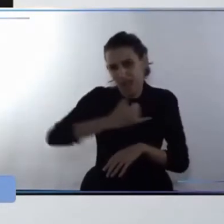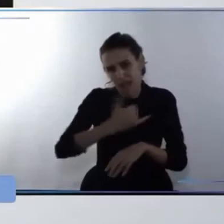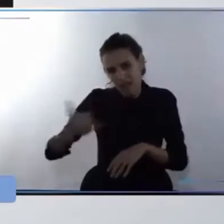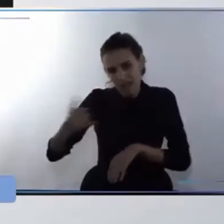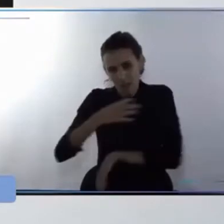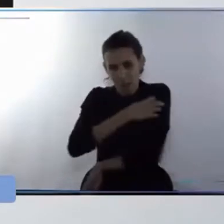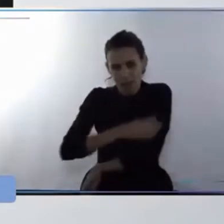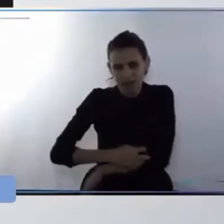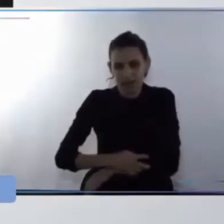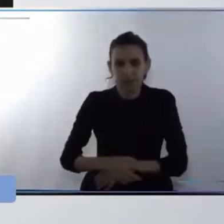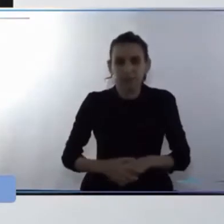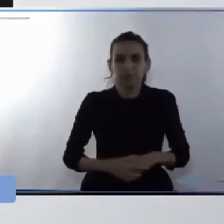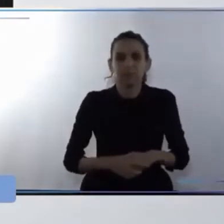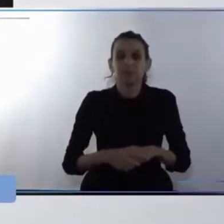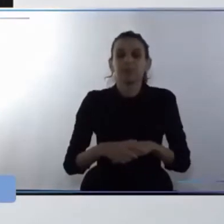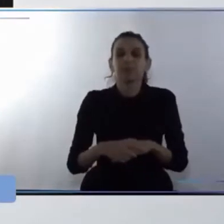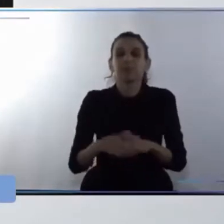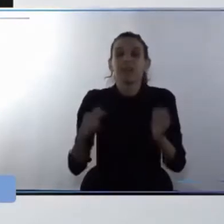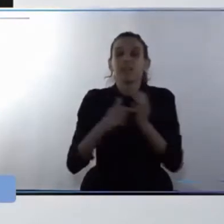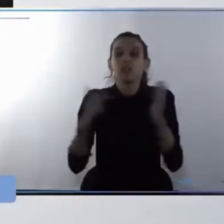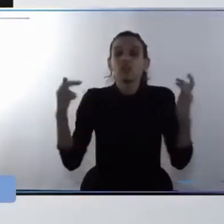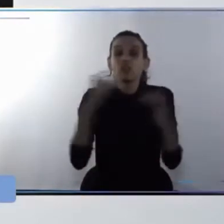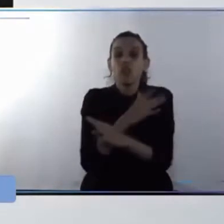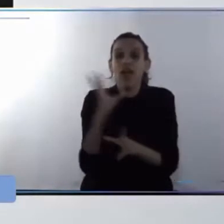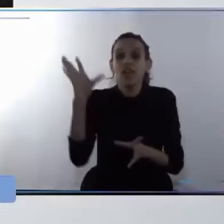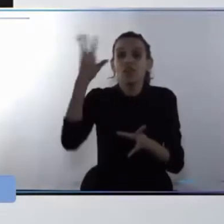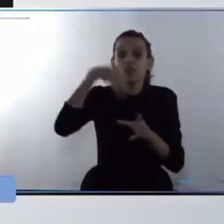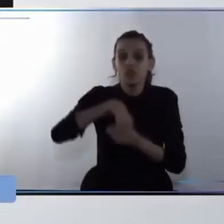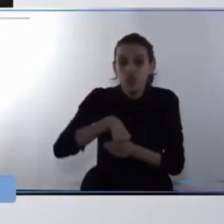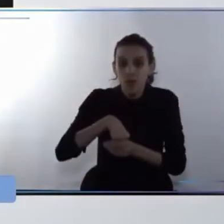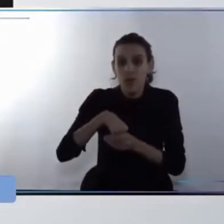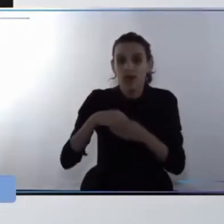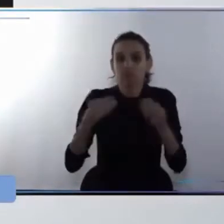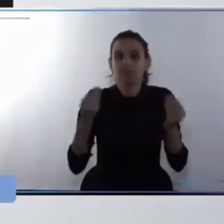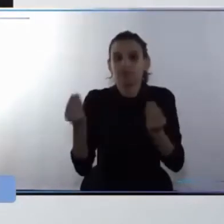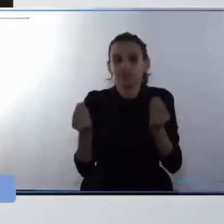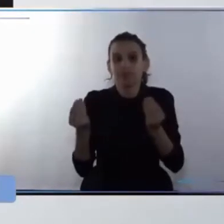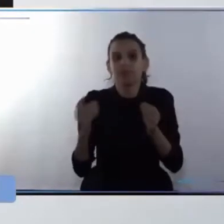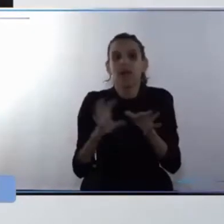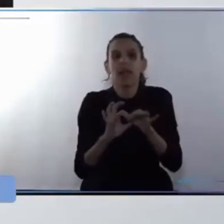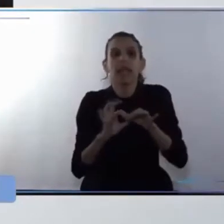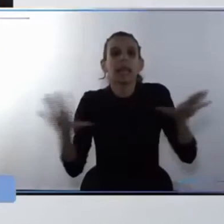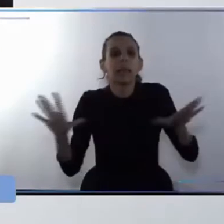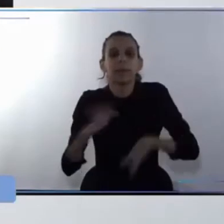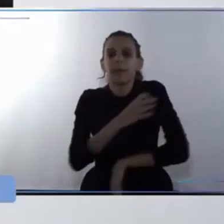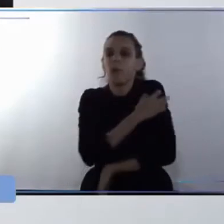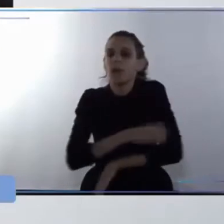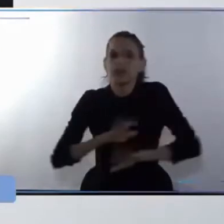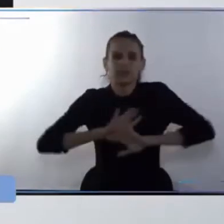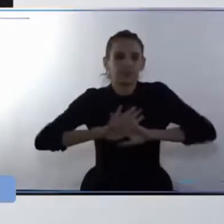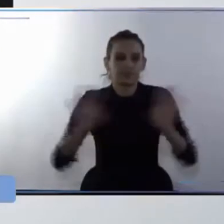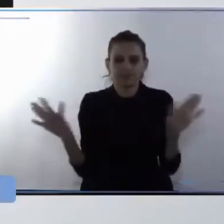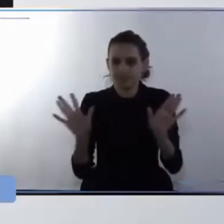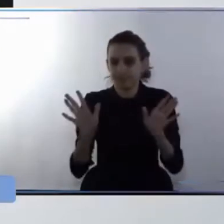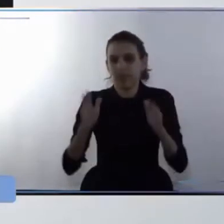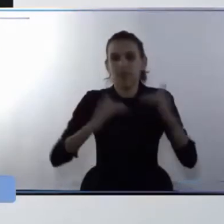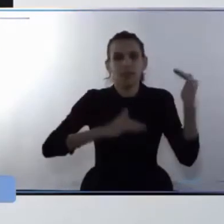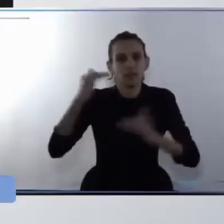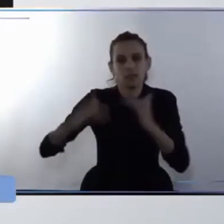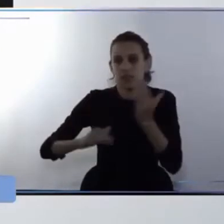libre de pobreza y desigualdad en todas sus formas y dimensiones libre de segregación y exclusión socioespacial